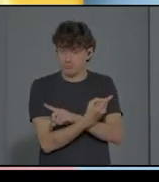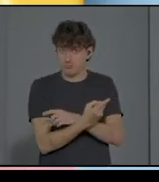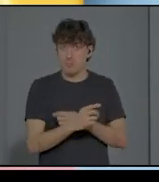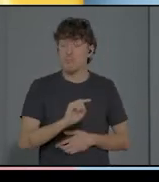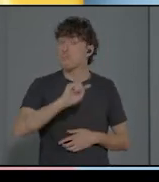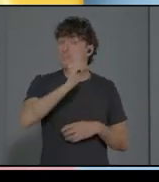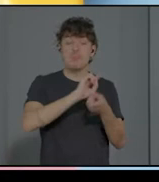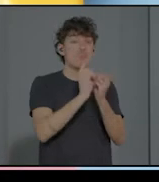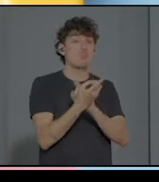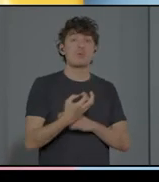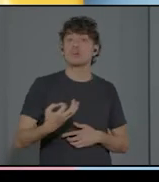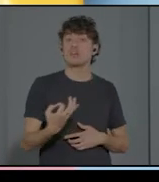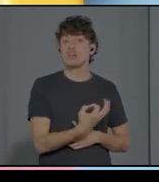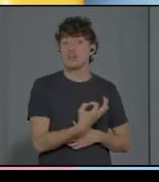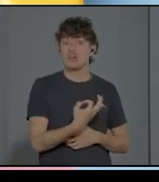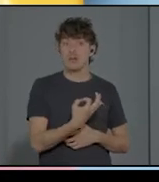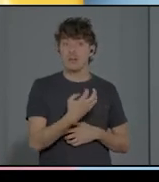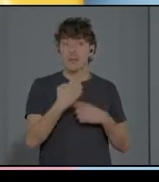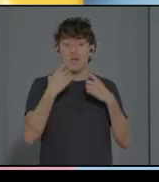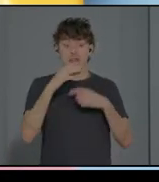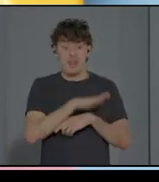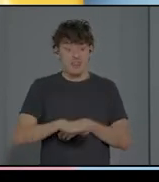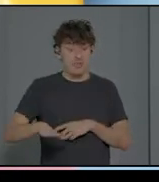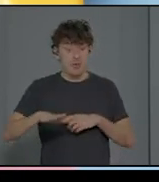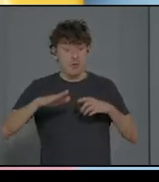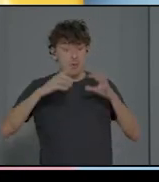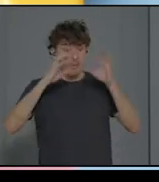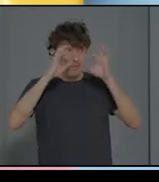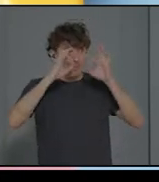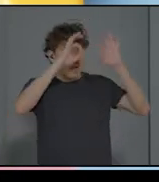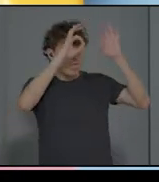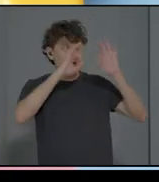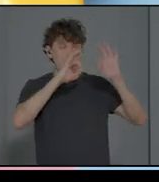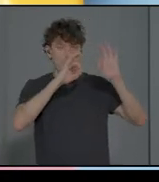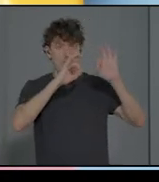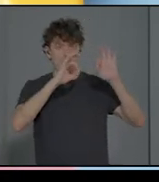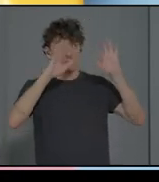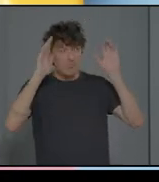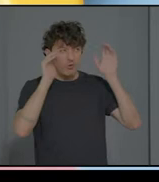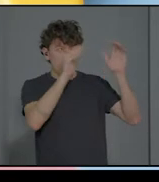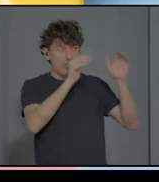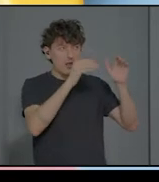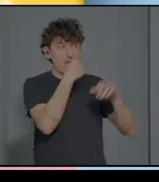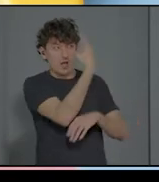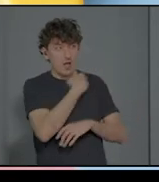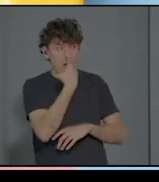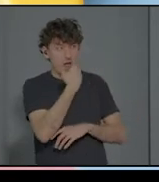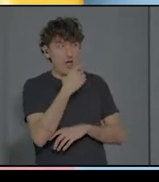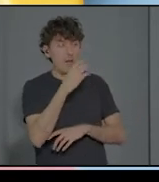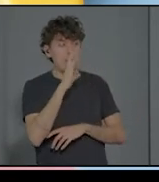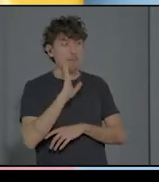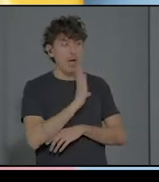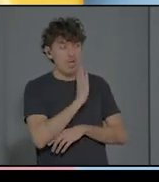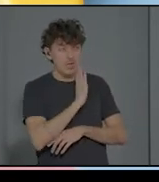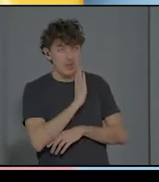del niño sobre la cara del rostro del progenitore. Y cuando el niño mira al